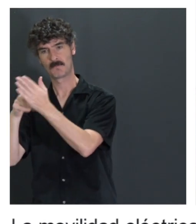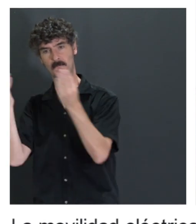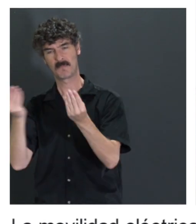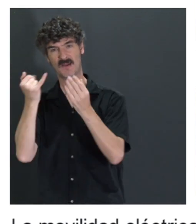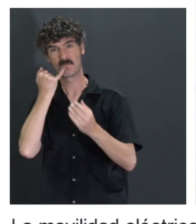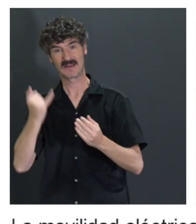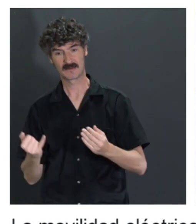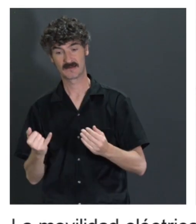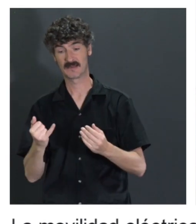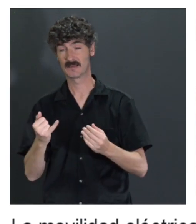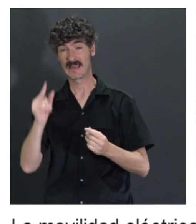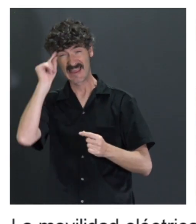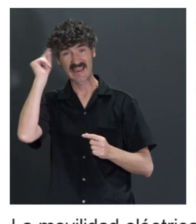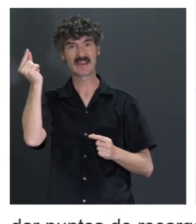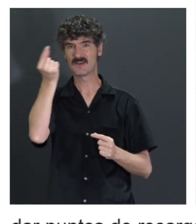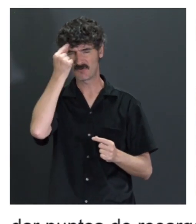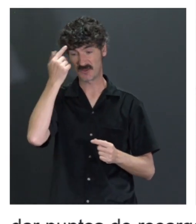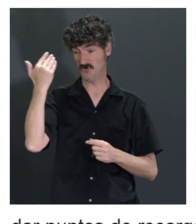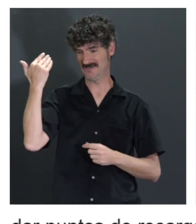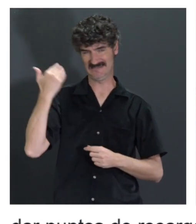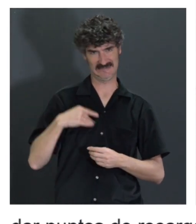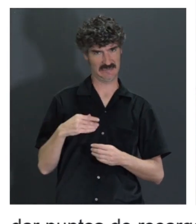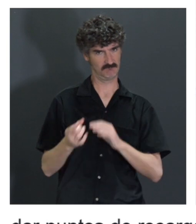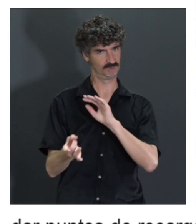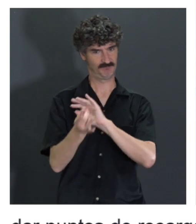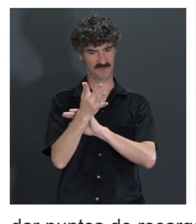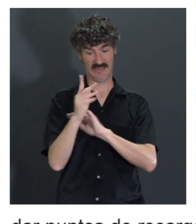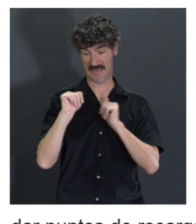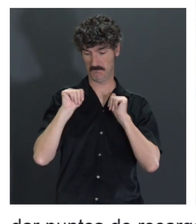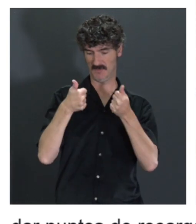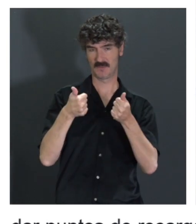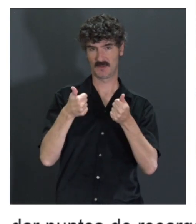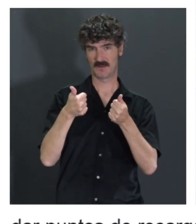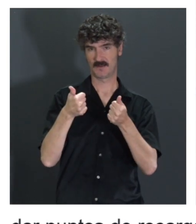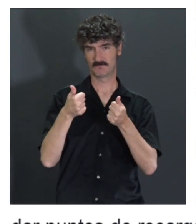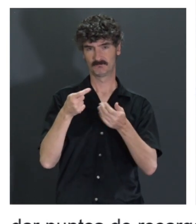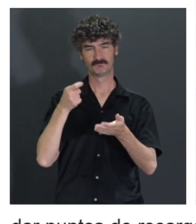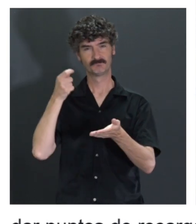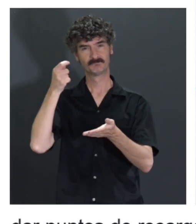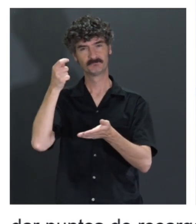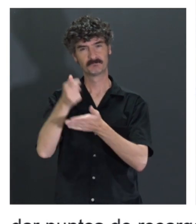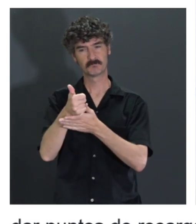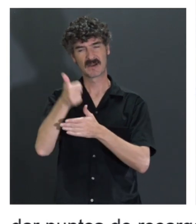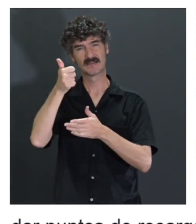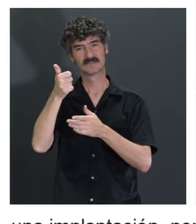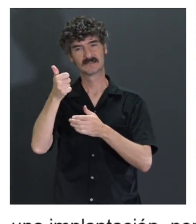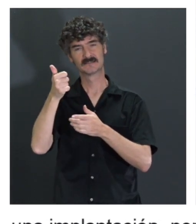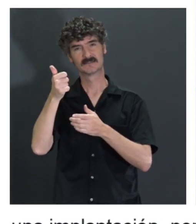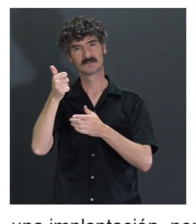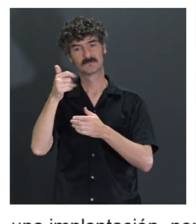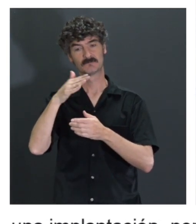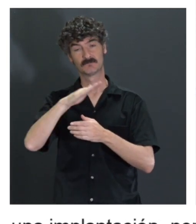Pero la mayor parte de la innovación en este sector ya está hecha. Necesitamos empezar a invertir en movilidad conectada